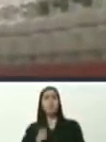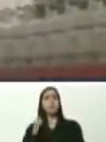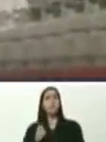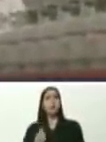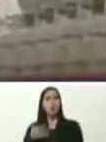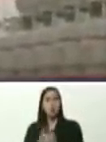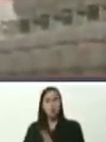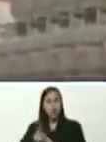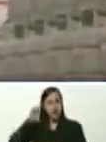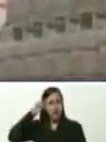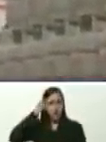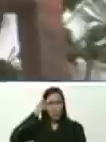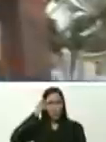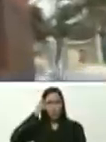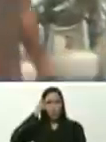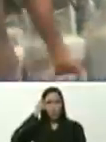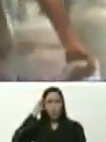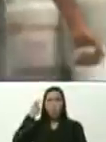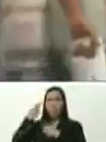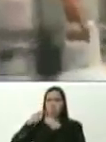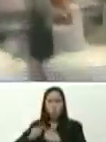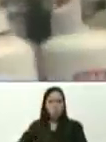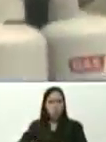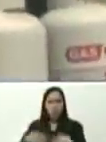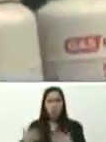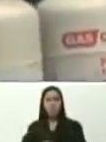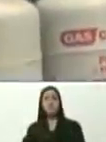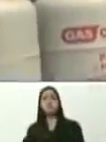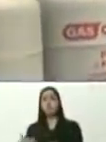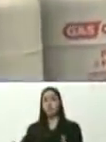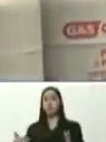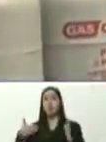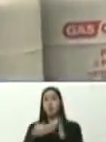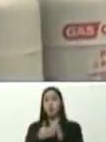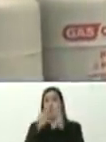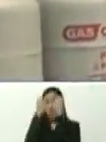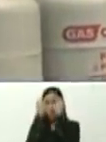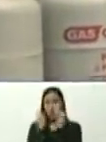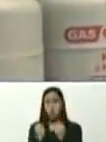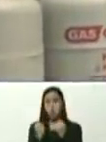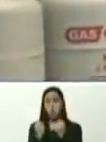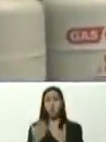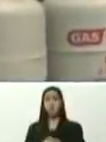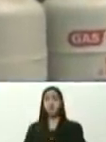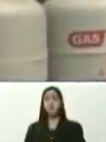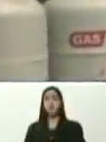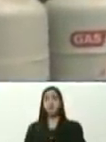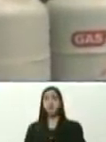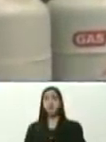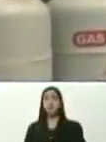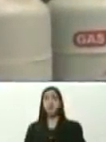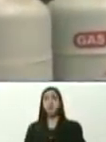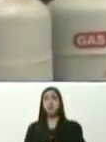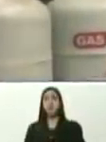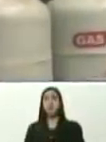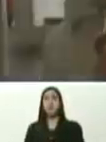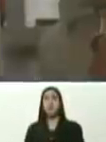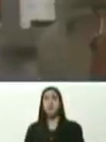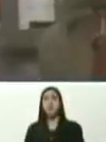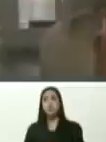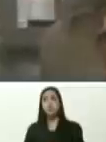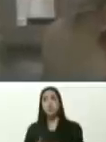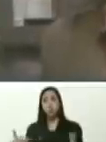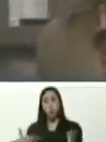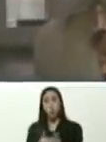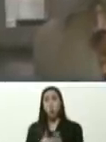recordamos, enumeramos, denunciamos, los ataques terroristas, que ha habido, contra los